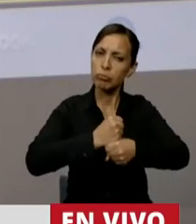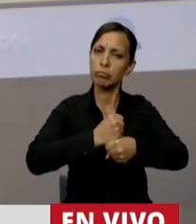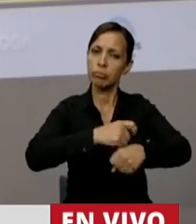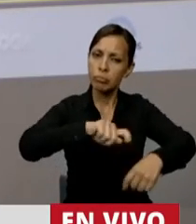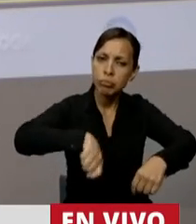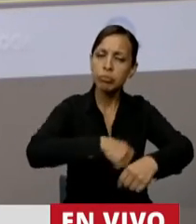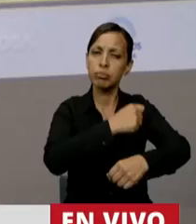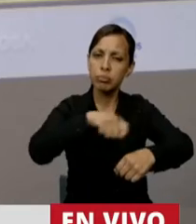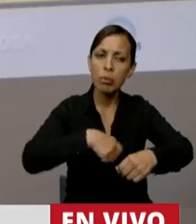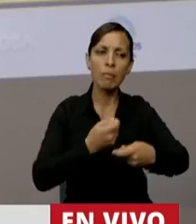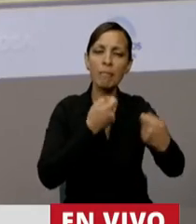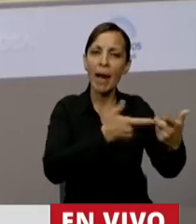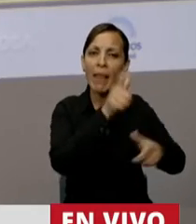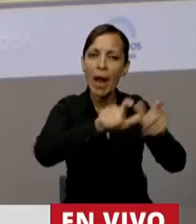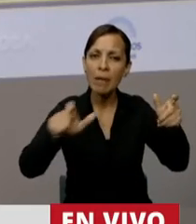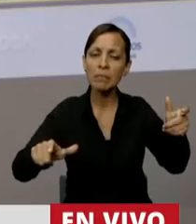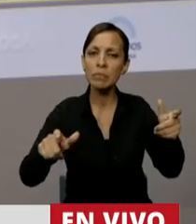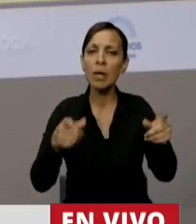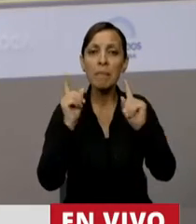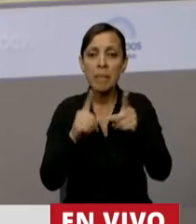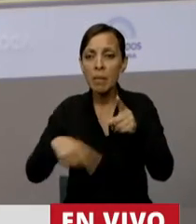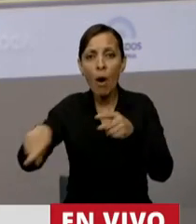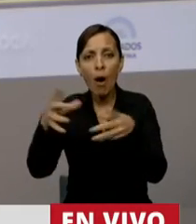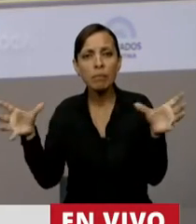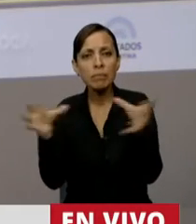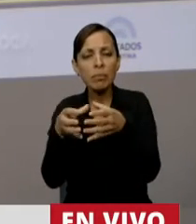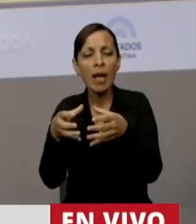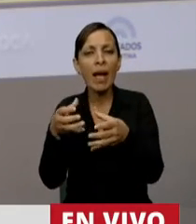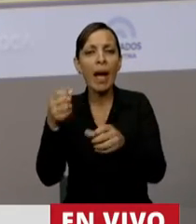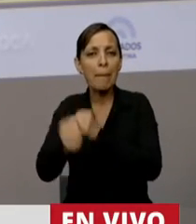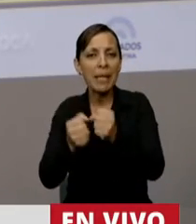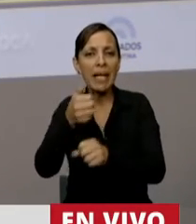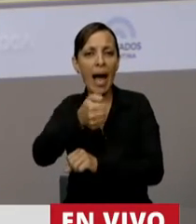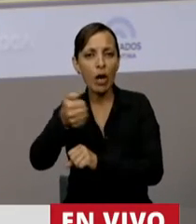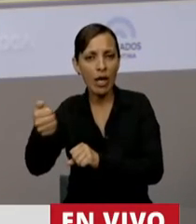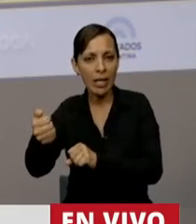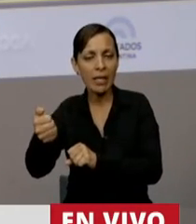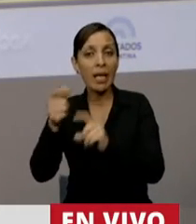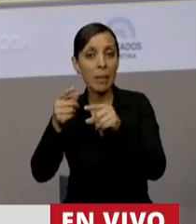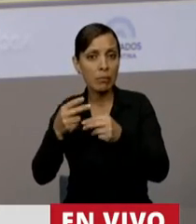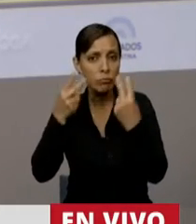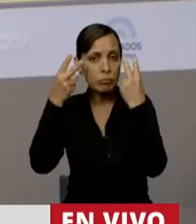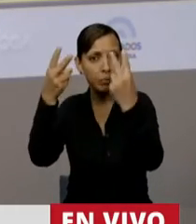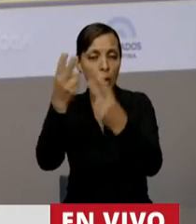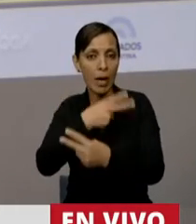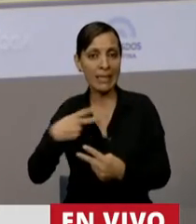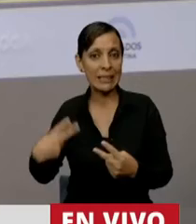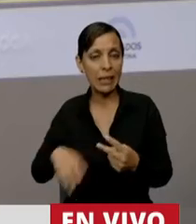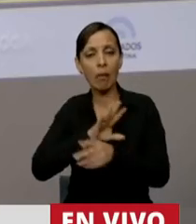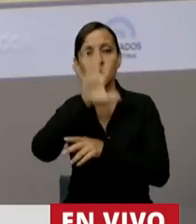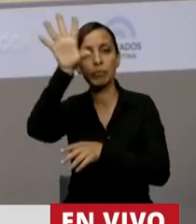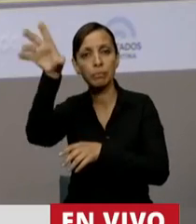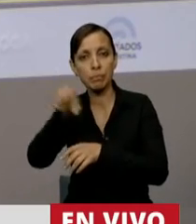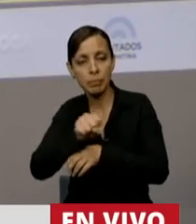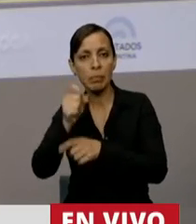vecinos y las vecinas, hasta la valiente tripulación de aerolíneas, que fue hasta China para buscar